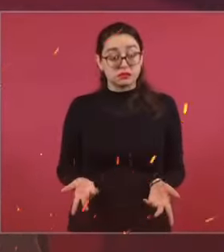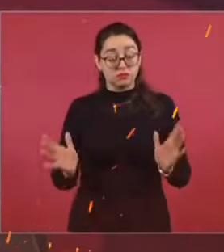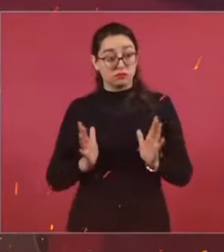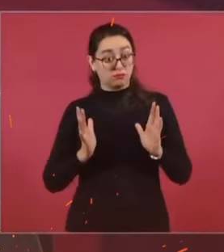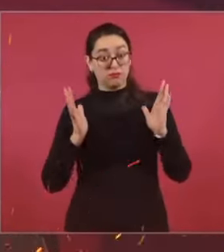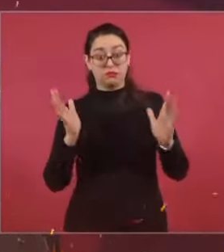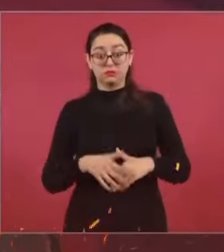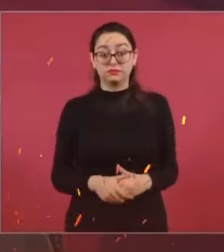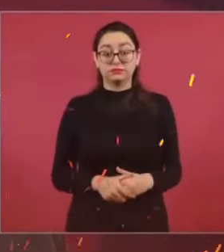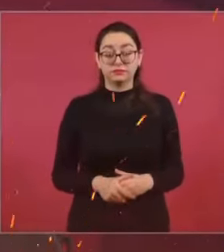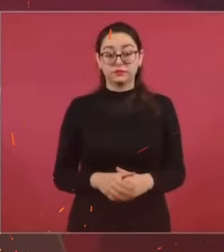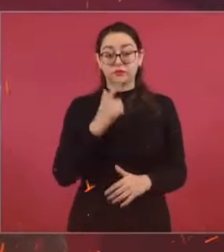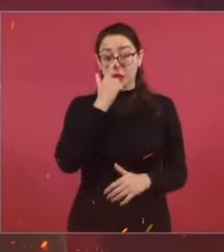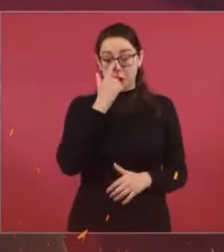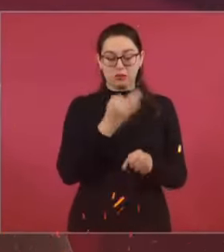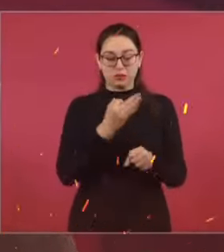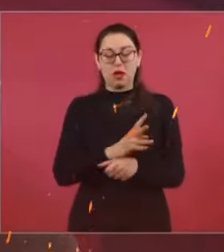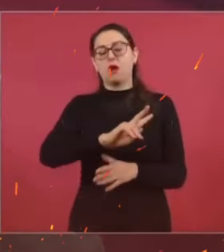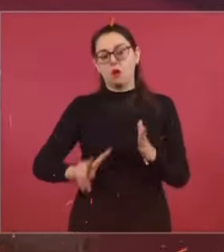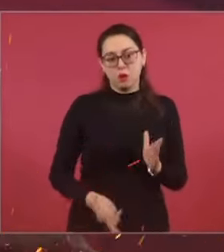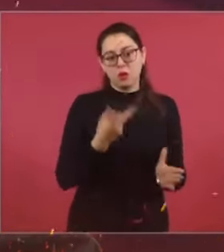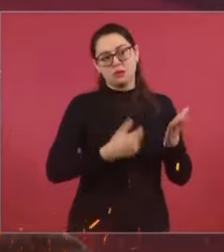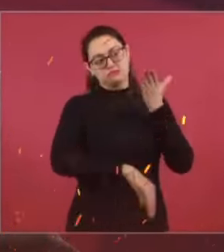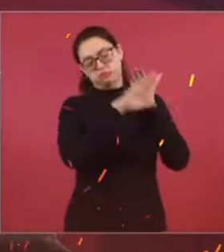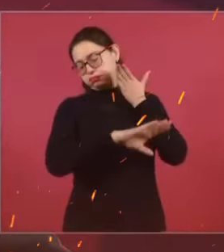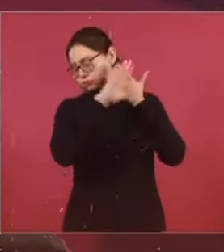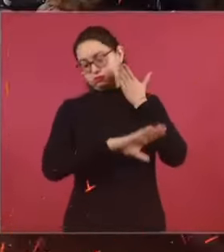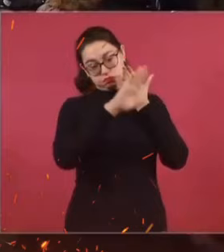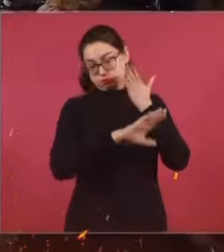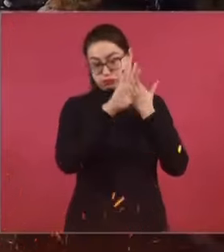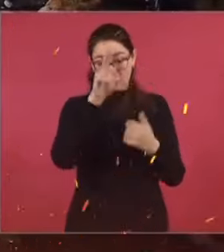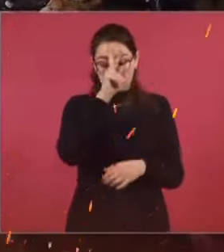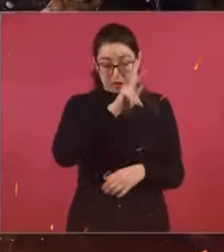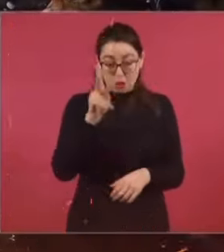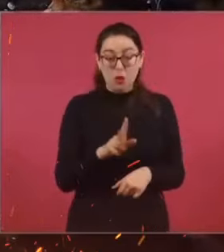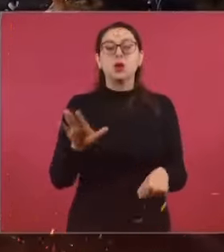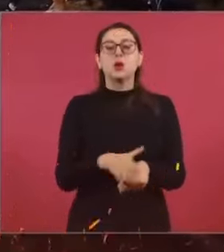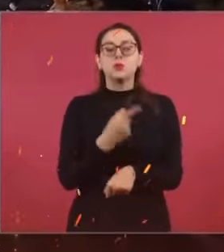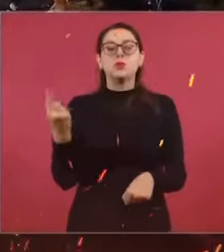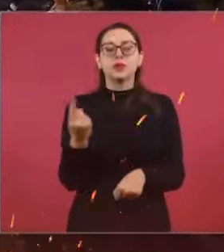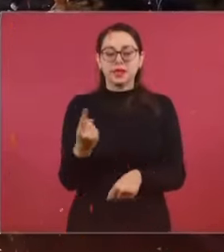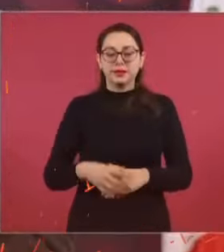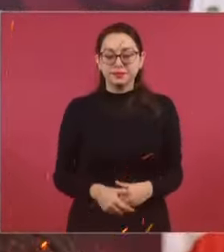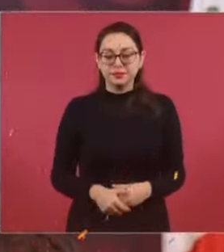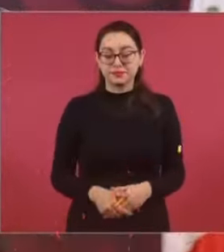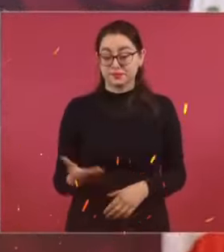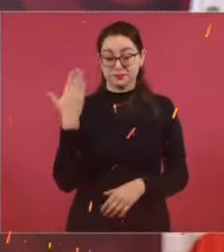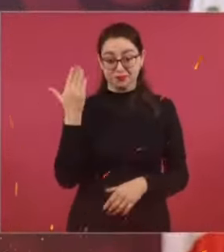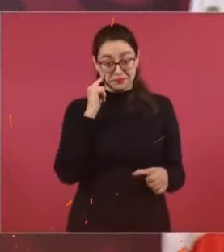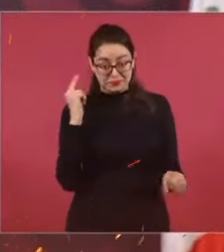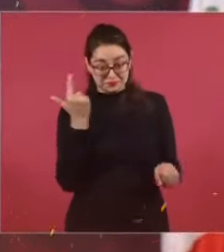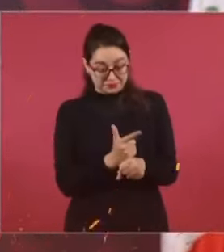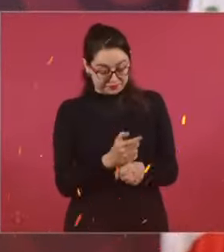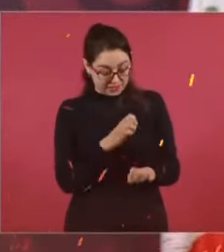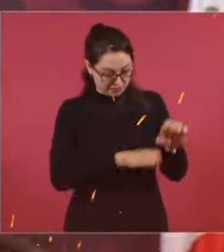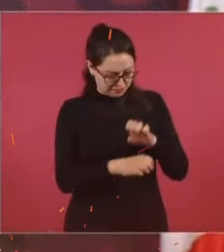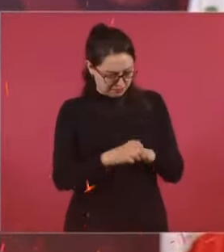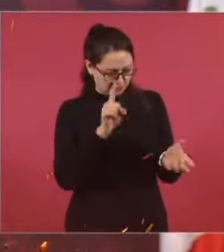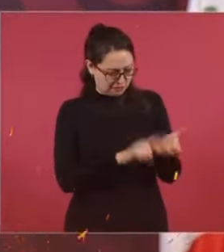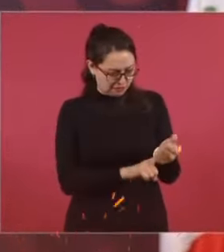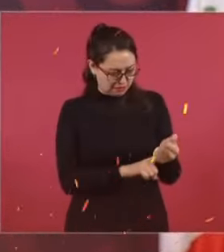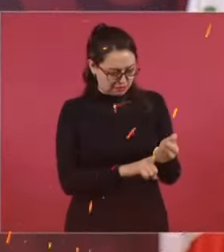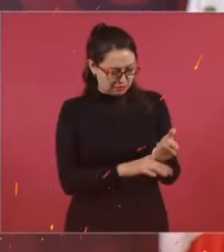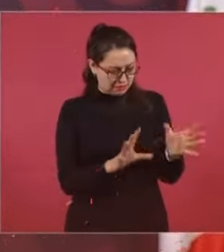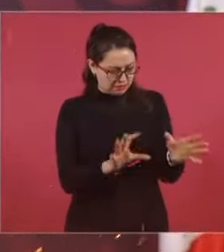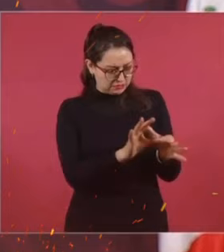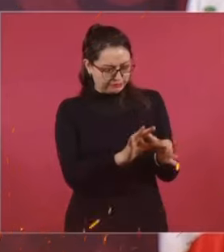arreció un poco también, porque imagínense, encontramos creo que un contrato con empresas que tienen que ver con Loret. O sea, no